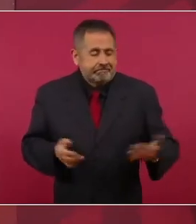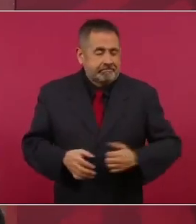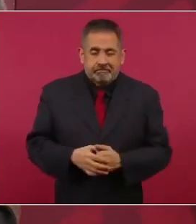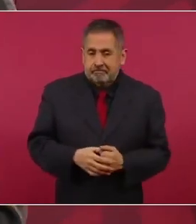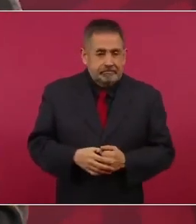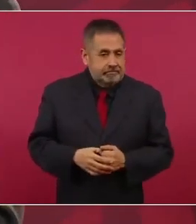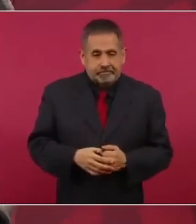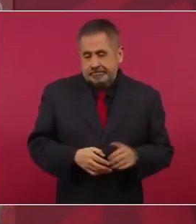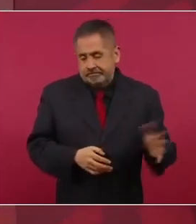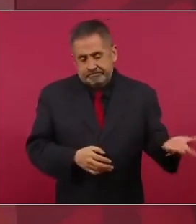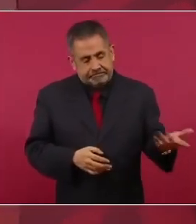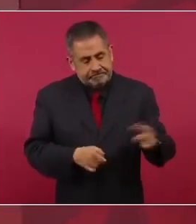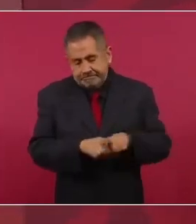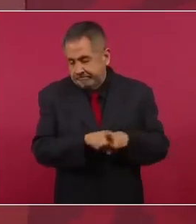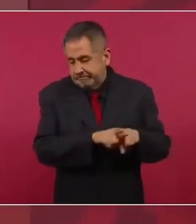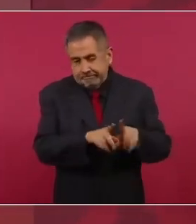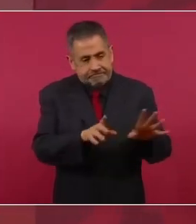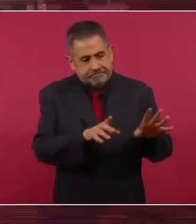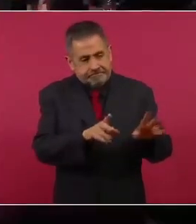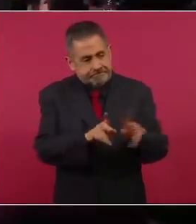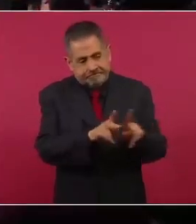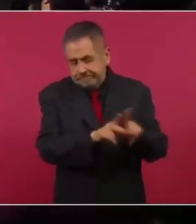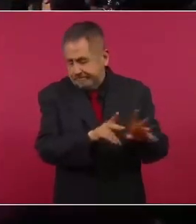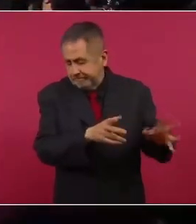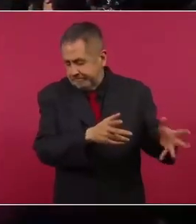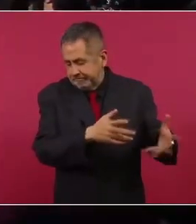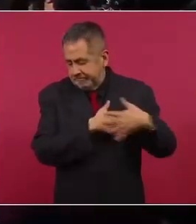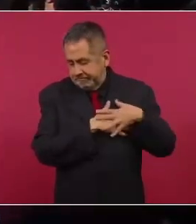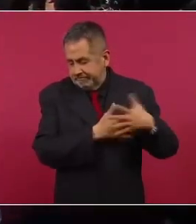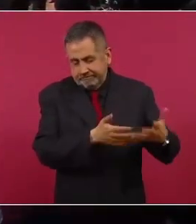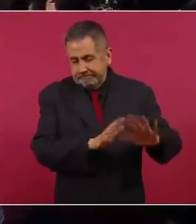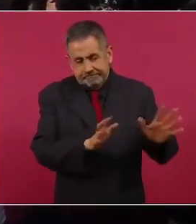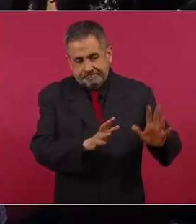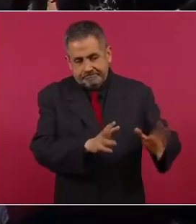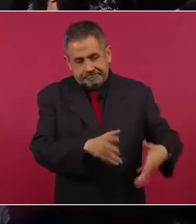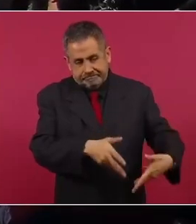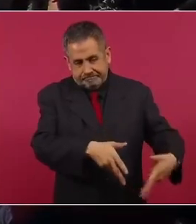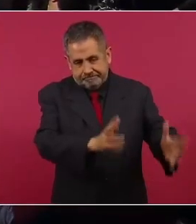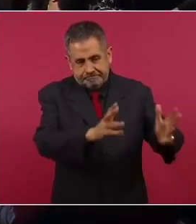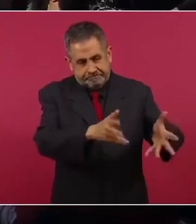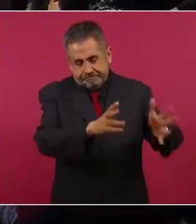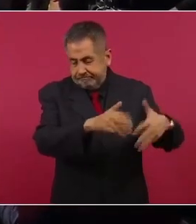pues hermanita, hermanito, primo hermano, sigue tu camino,